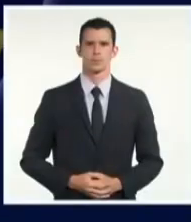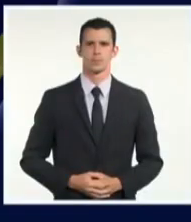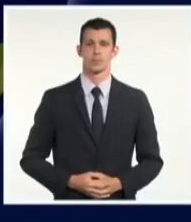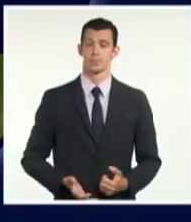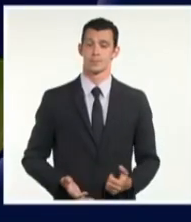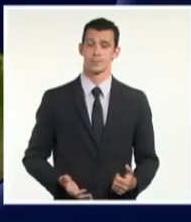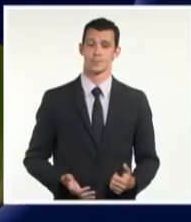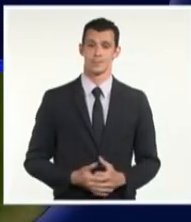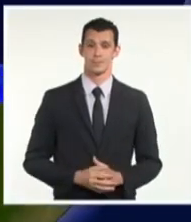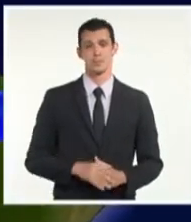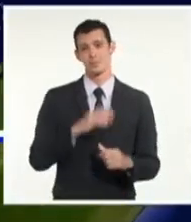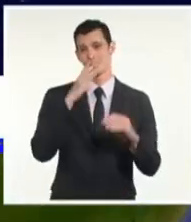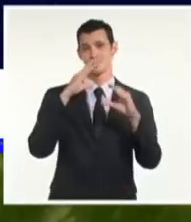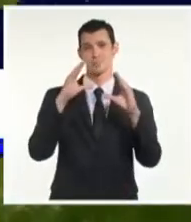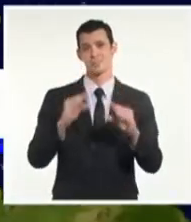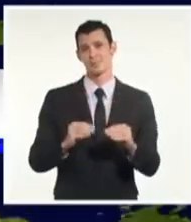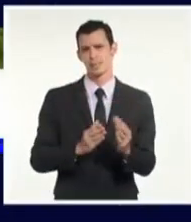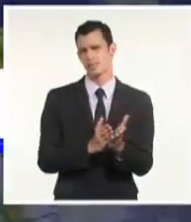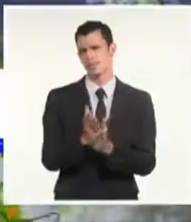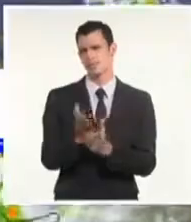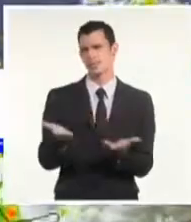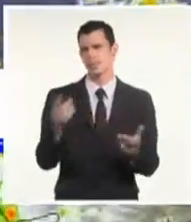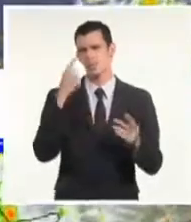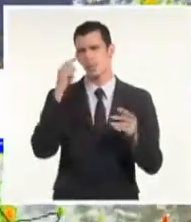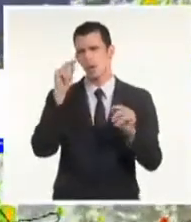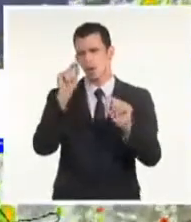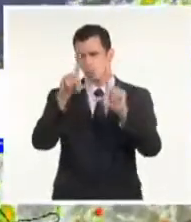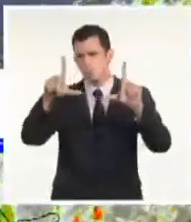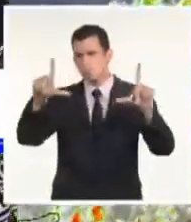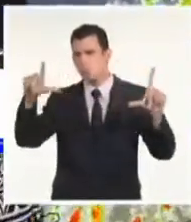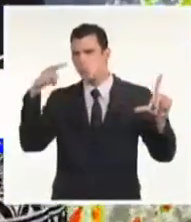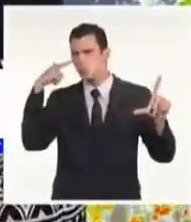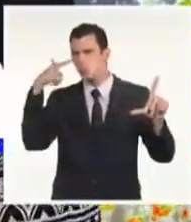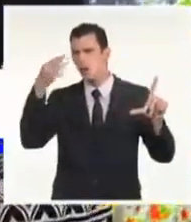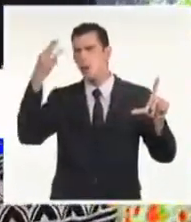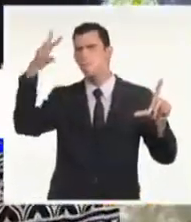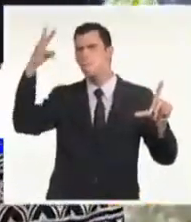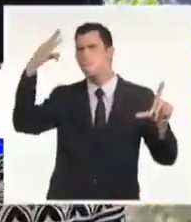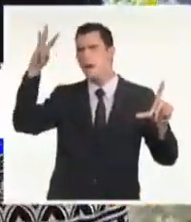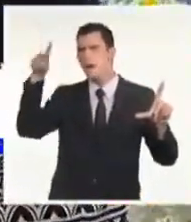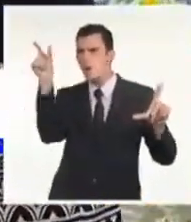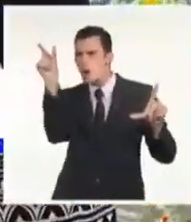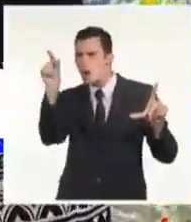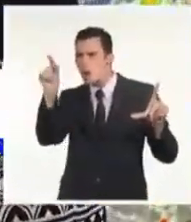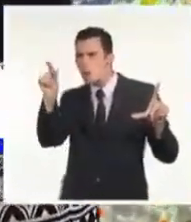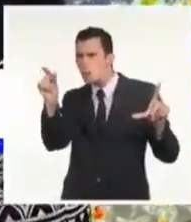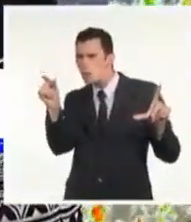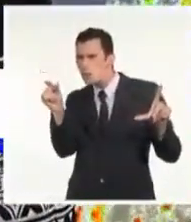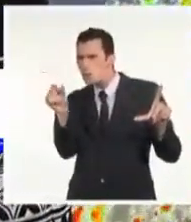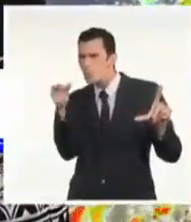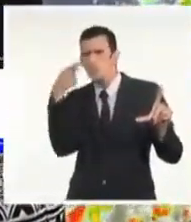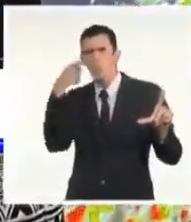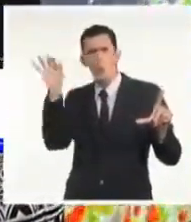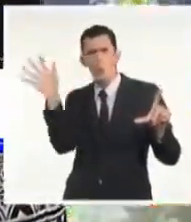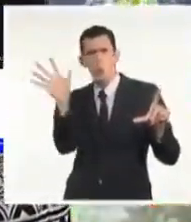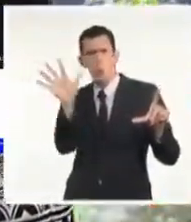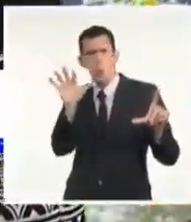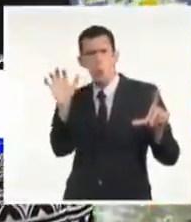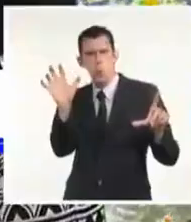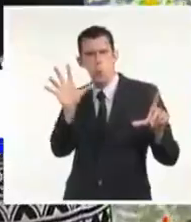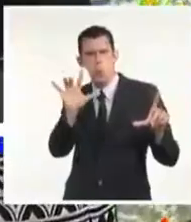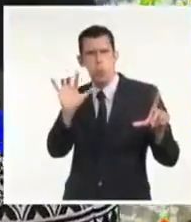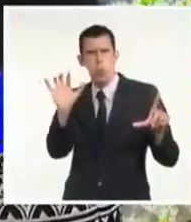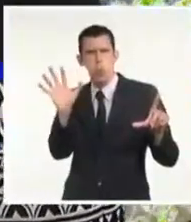Buenas noches, la presencia de una vaguada sobre el sudeste del Golfo de México mantiene un flujo del sudeste sobre la parte